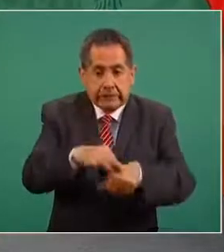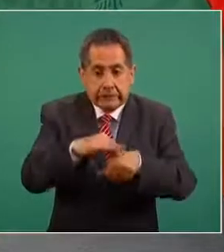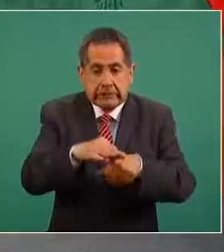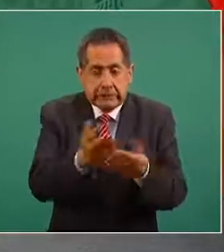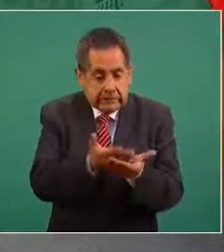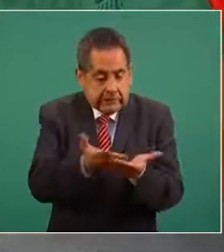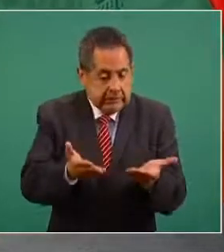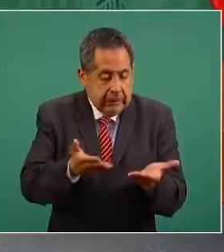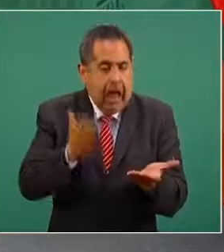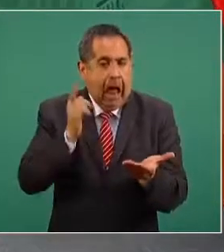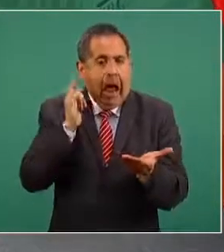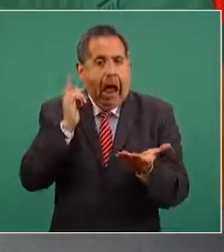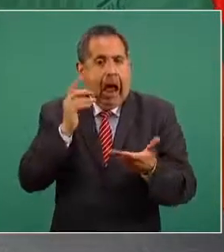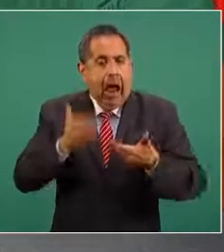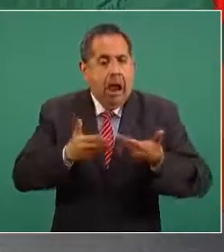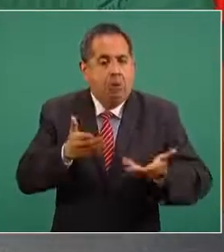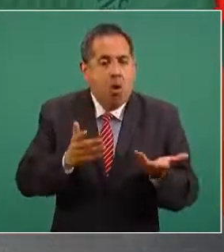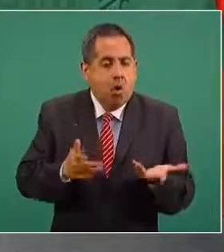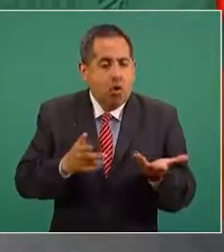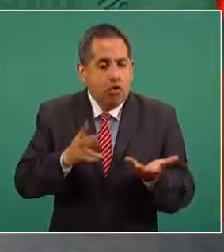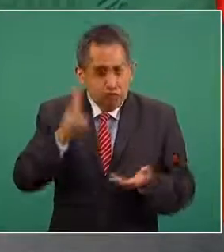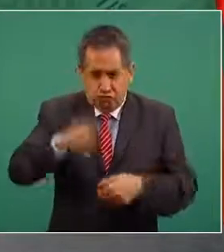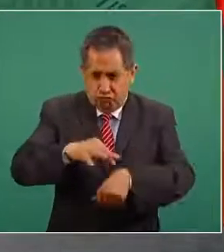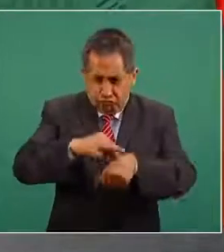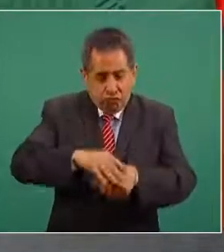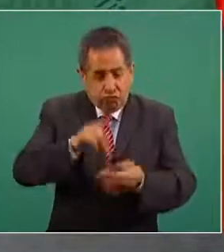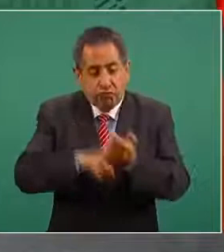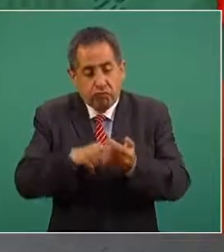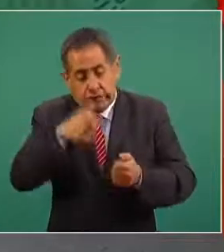de realidades